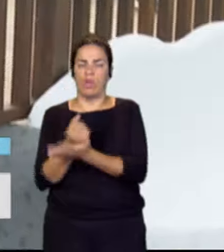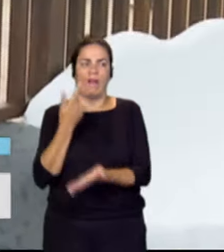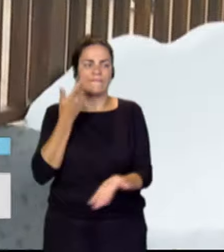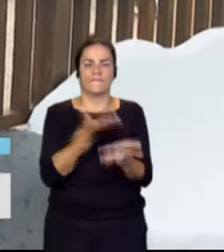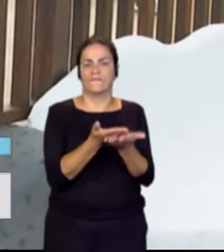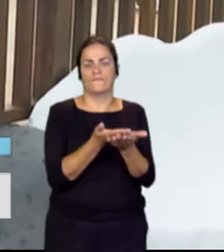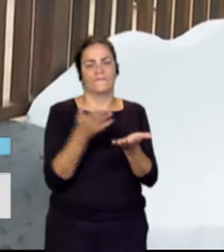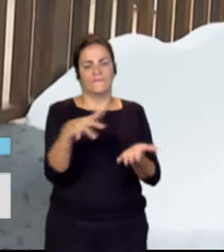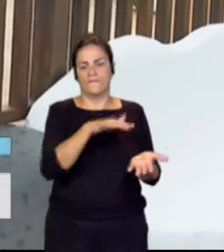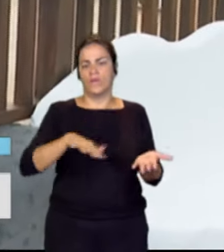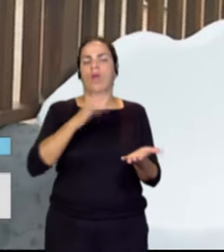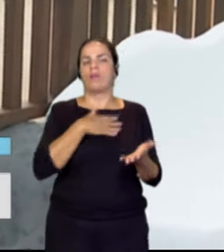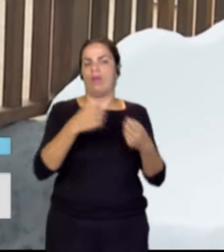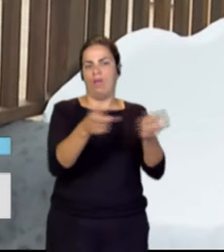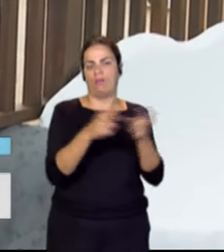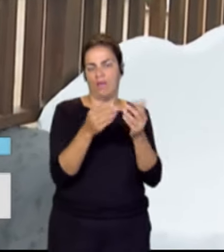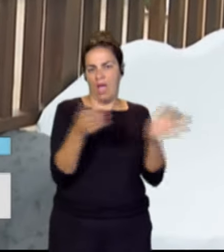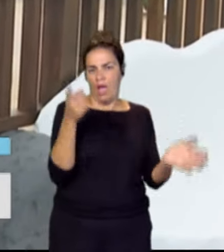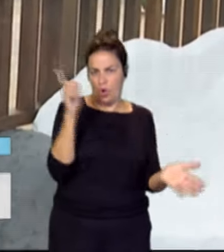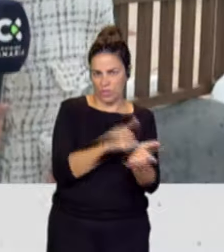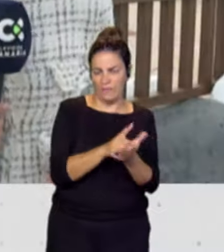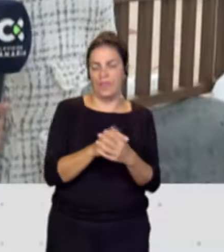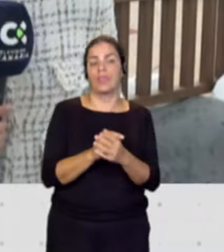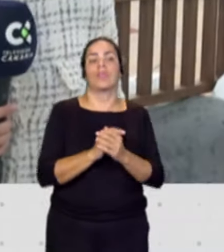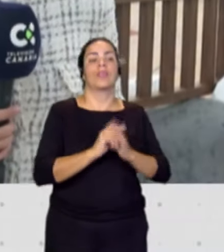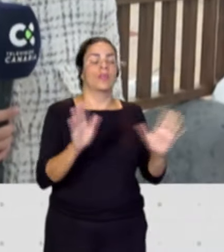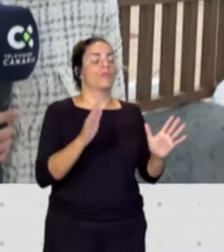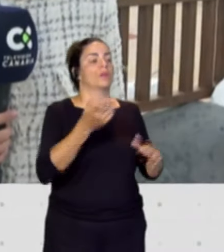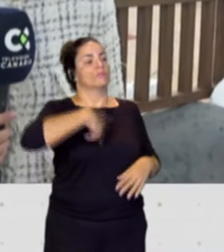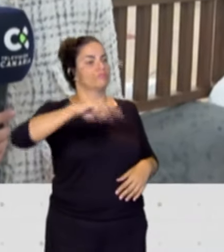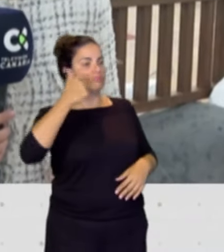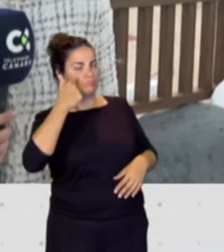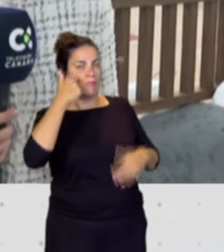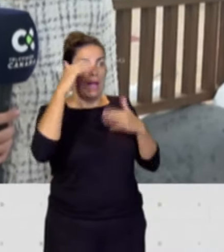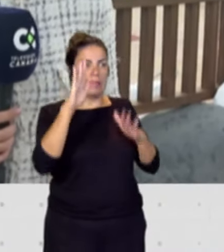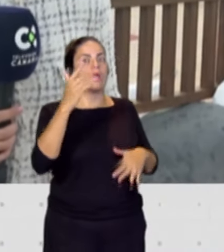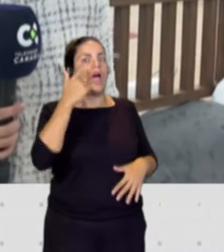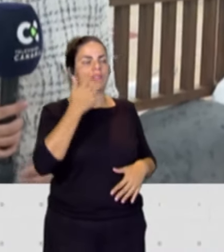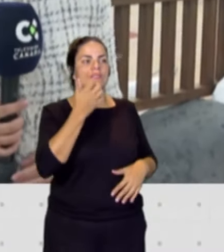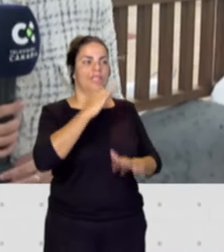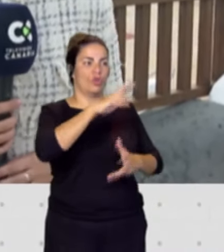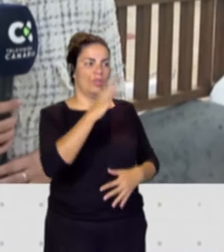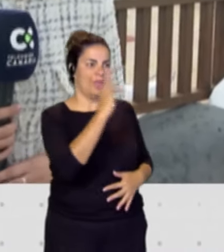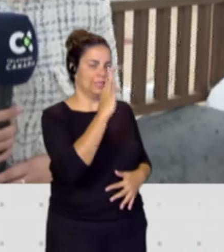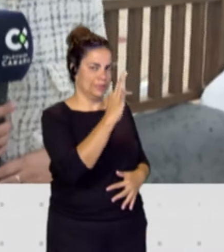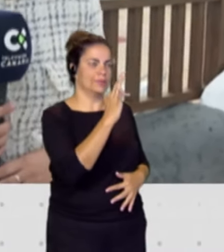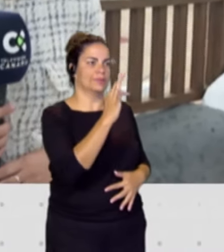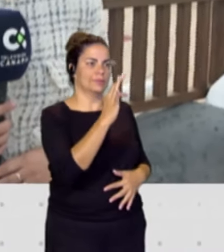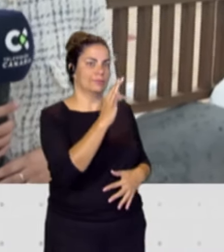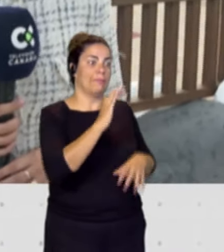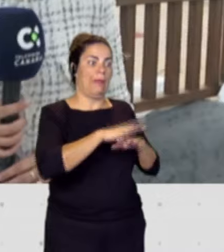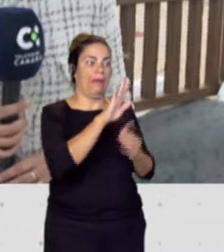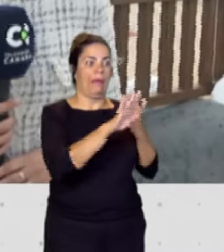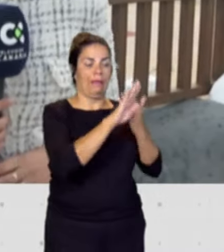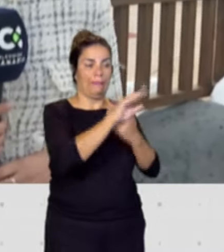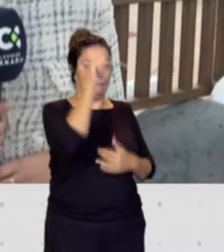de esta zona de la comarca norte de la isla de Tenerife. Bueno, pues, estaremos muy atentos por si llegan buenas noticias, sobre todo para esos vecinos y